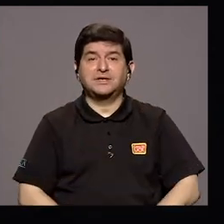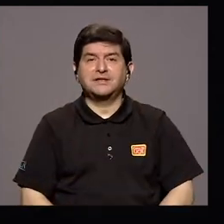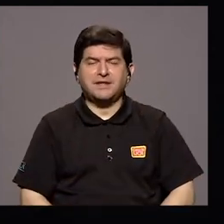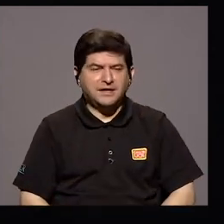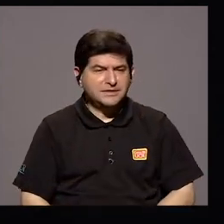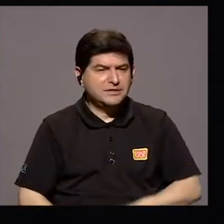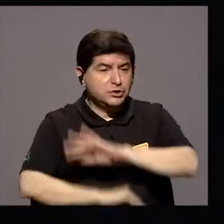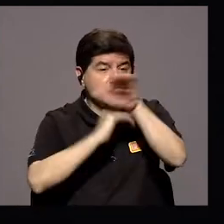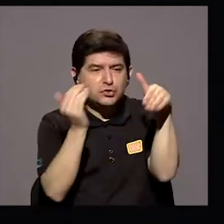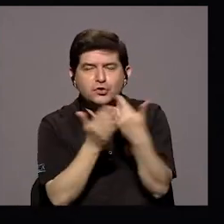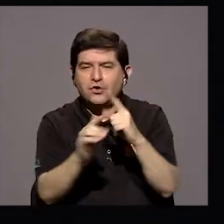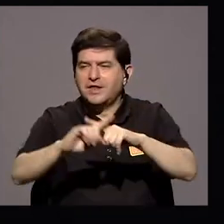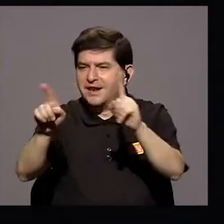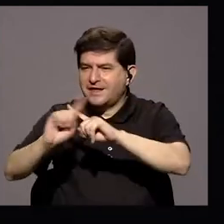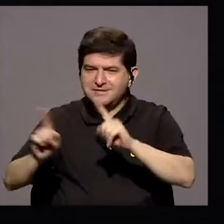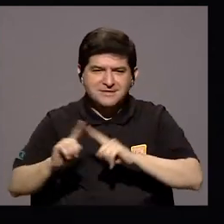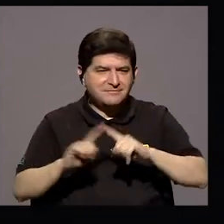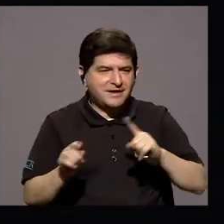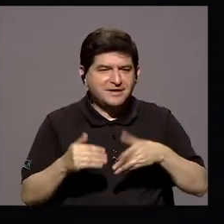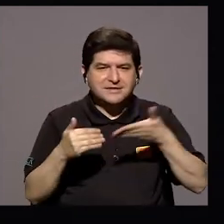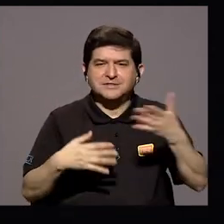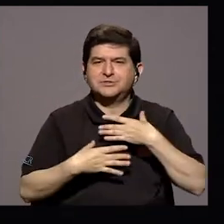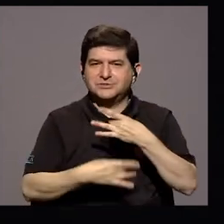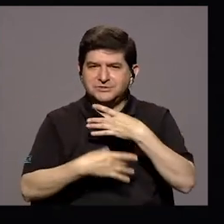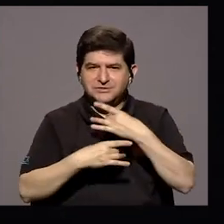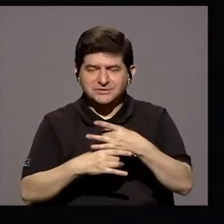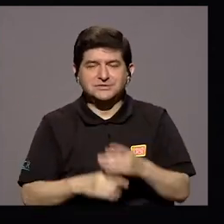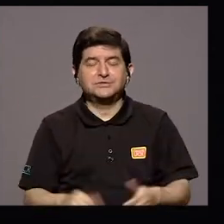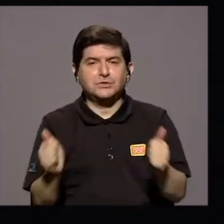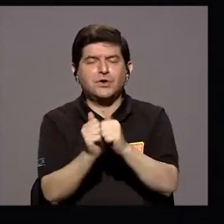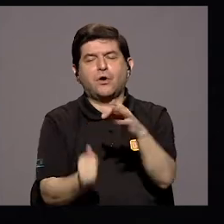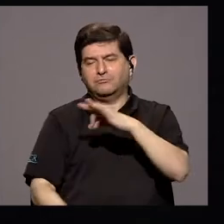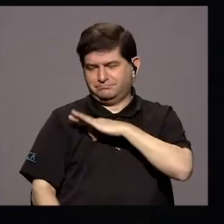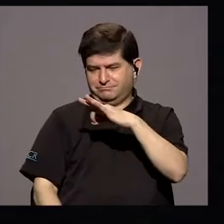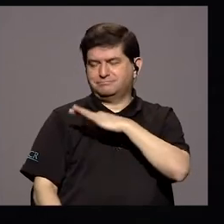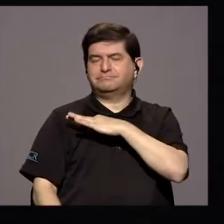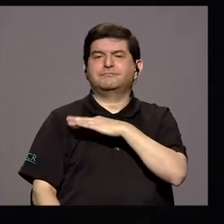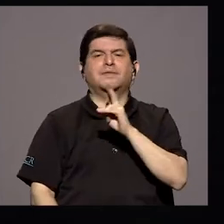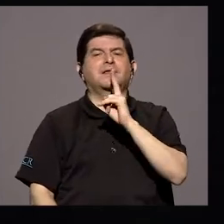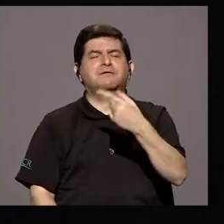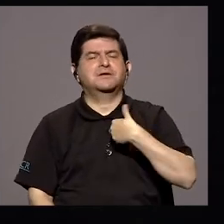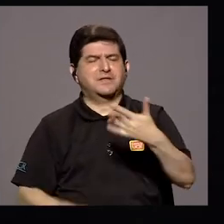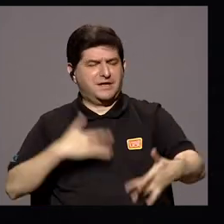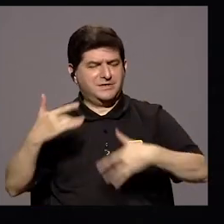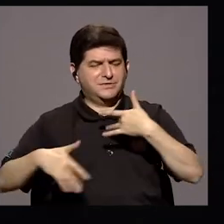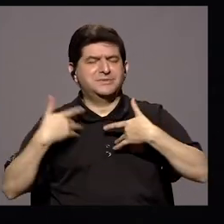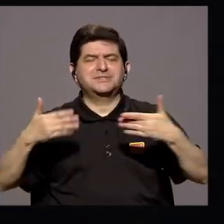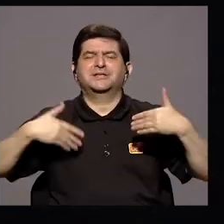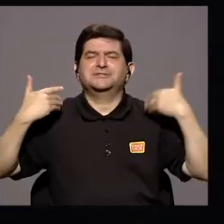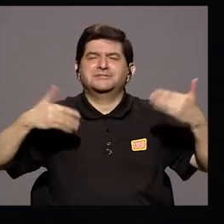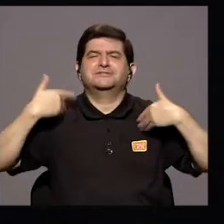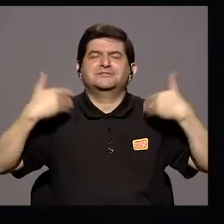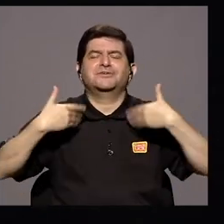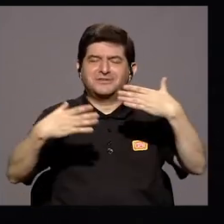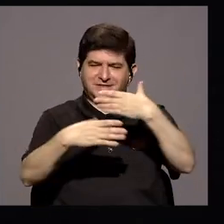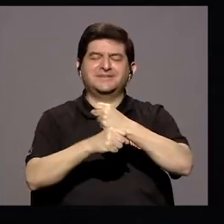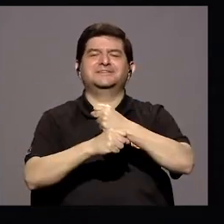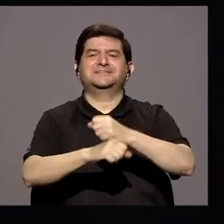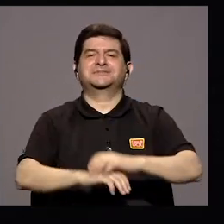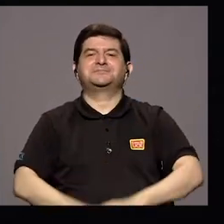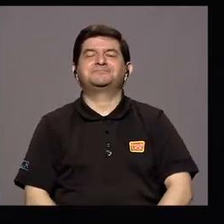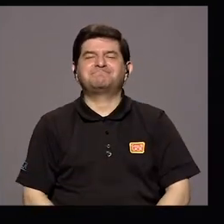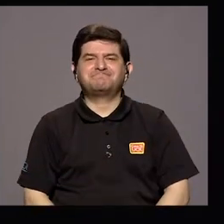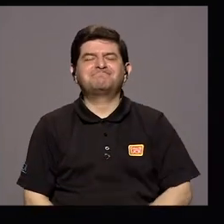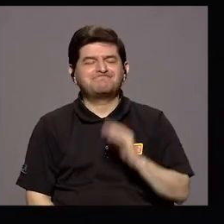explorar todas esas inquietudes Y con réditos satisfactorios, la verdad que me siento muy contenta de lo que he podido hacer